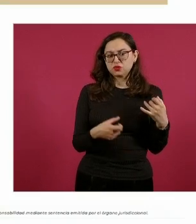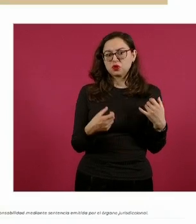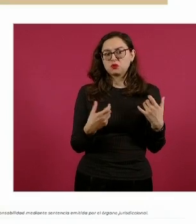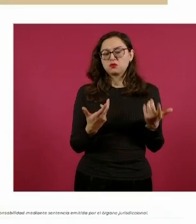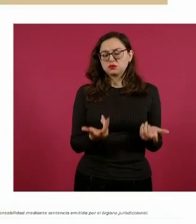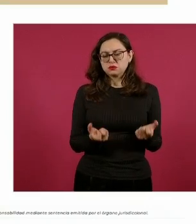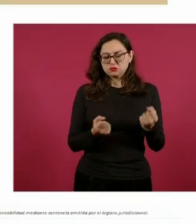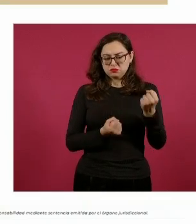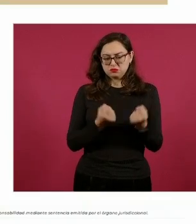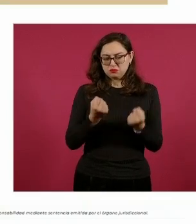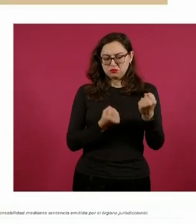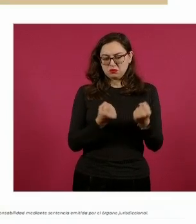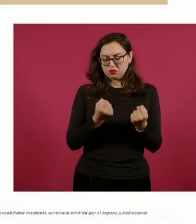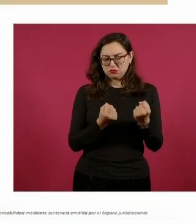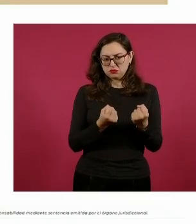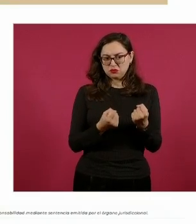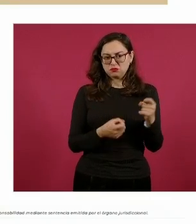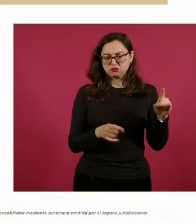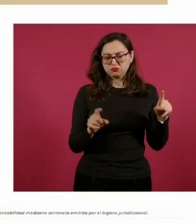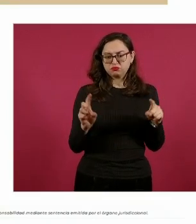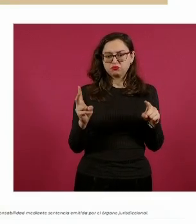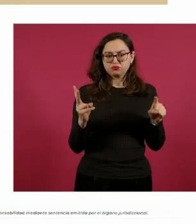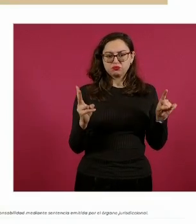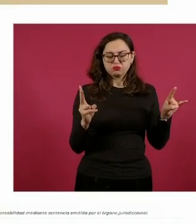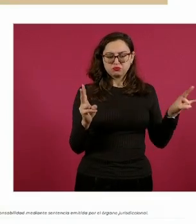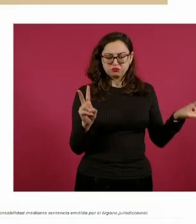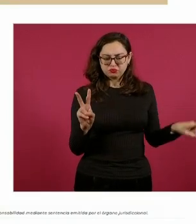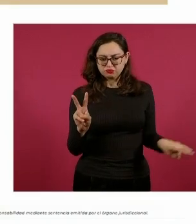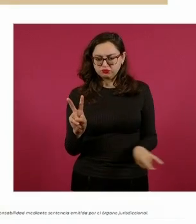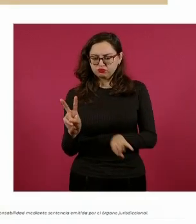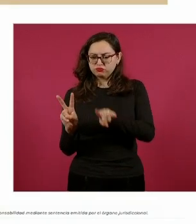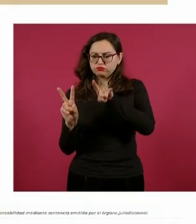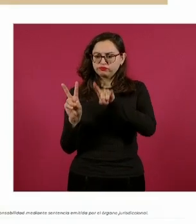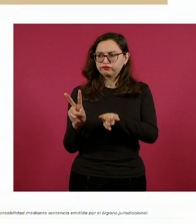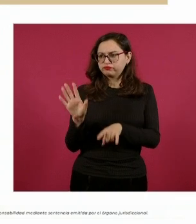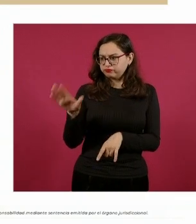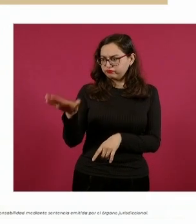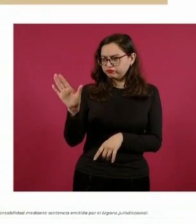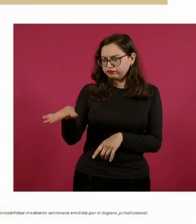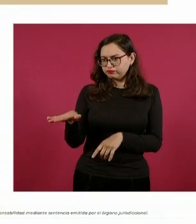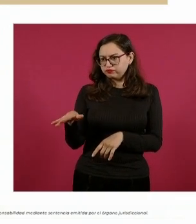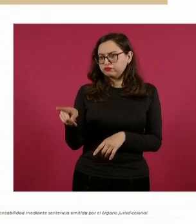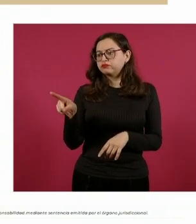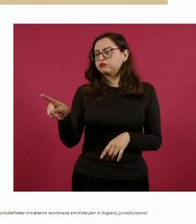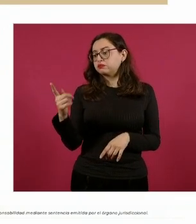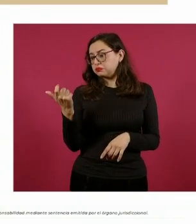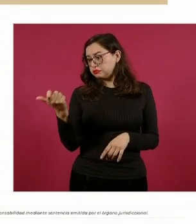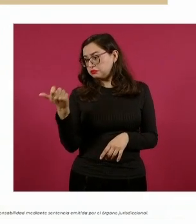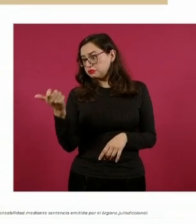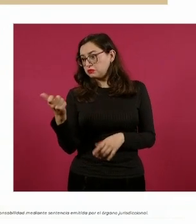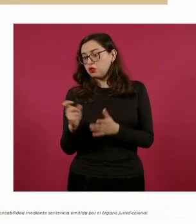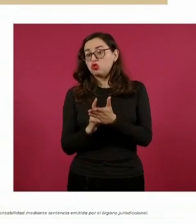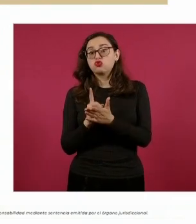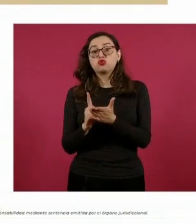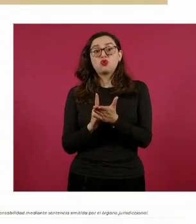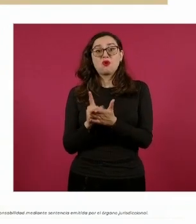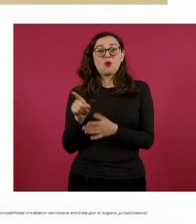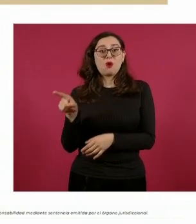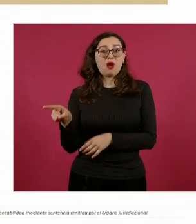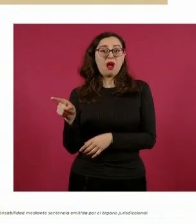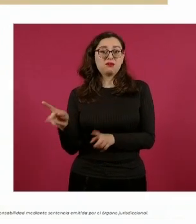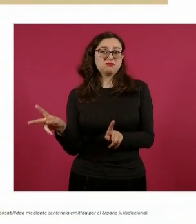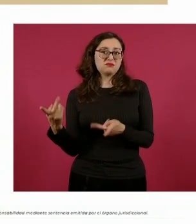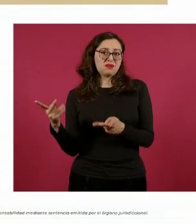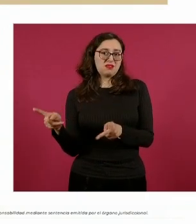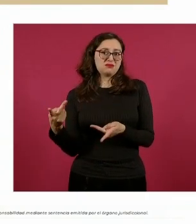a bordo de un vehículo. Al parecer, pretendían cobrarle a uno de los menores el dinero por la venta de droga que ellos